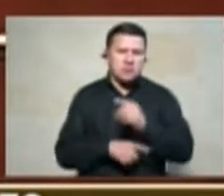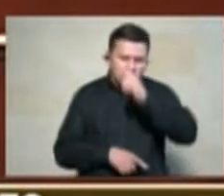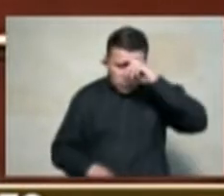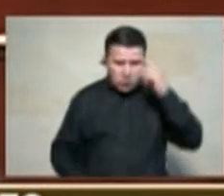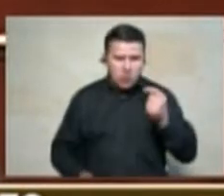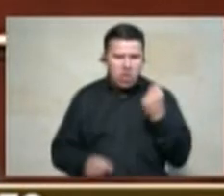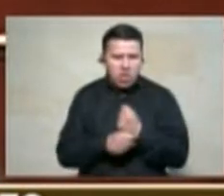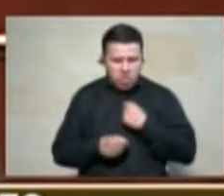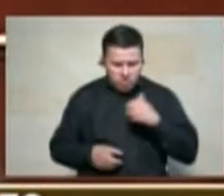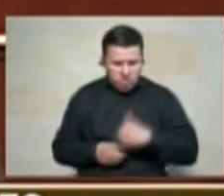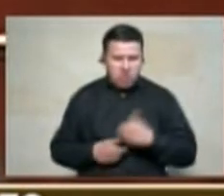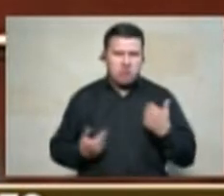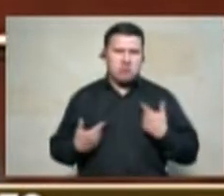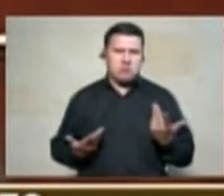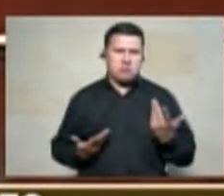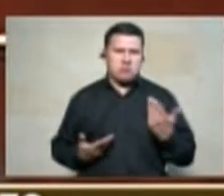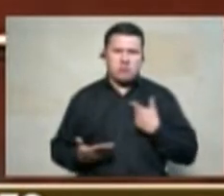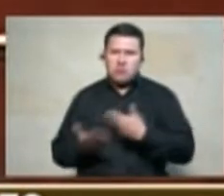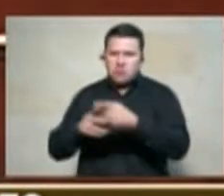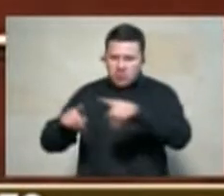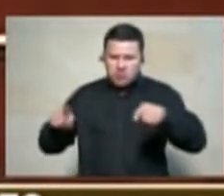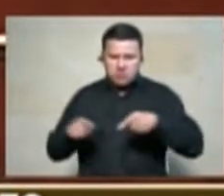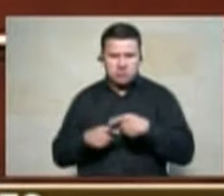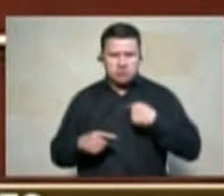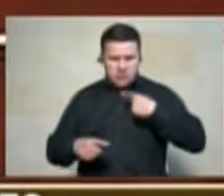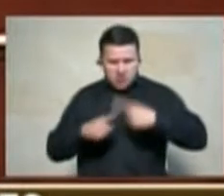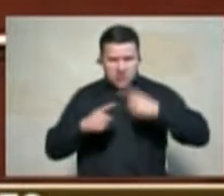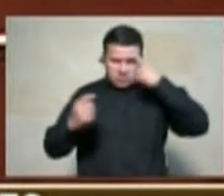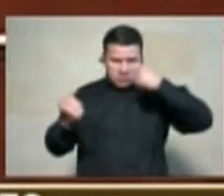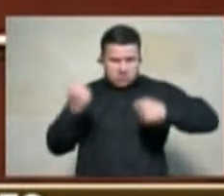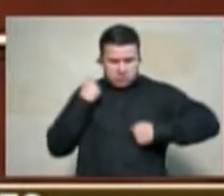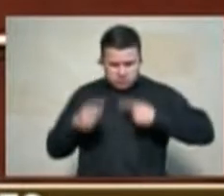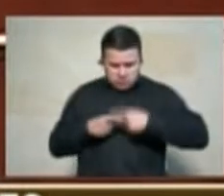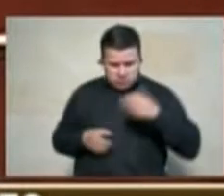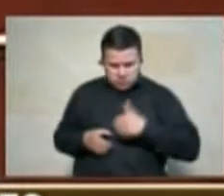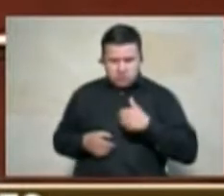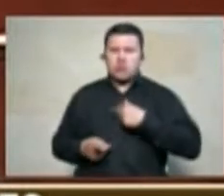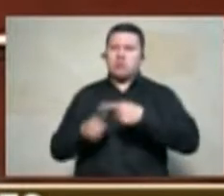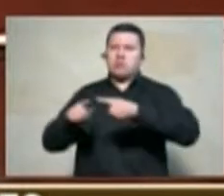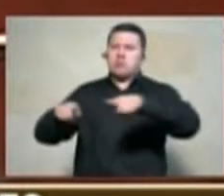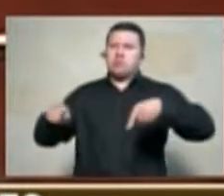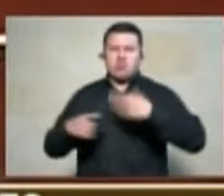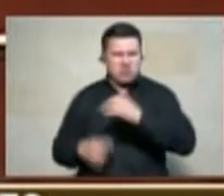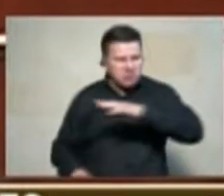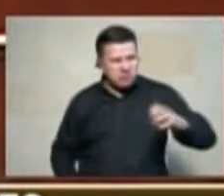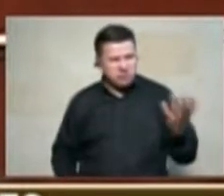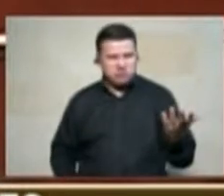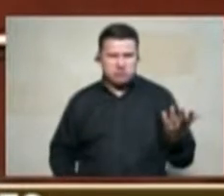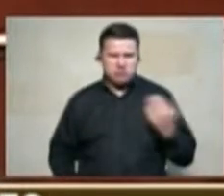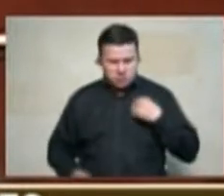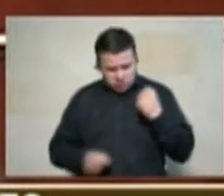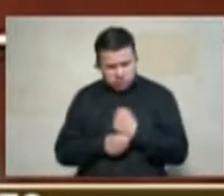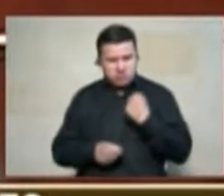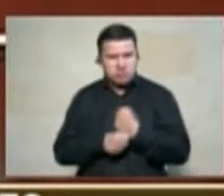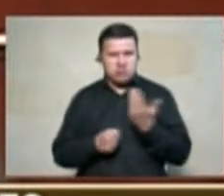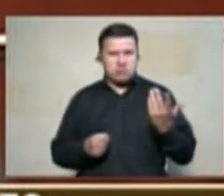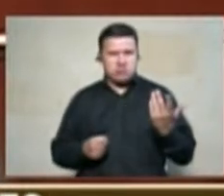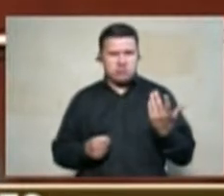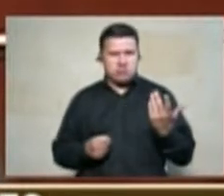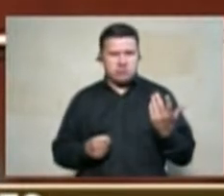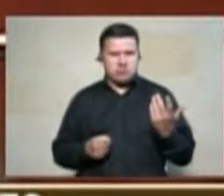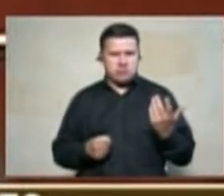como yo lo he hecho lo hice estando en las fuerzas militares y lo hice aún trabajando por fuera